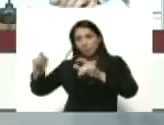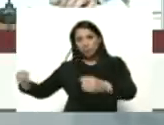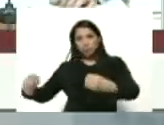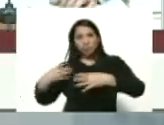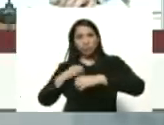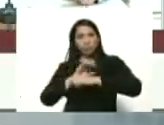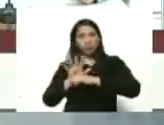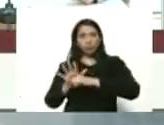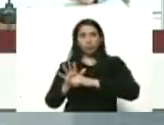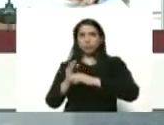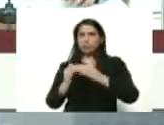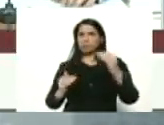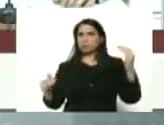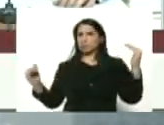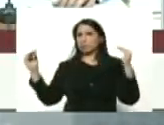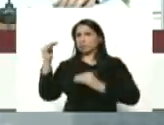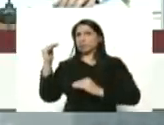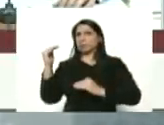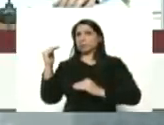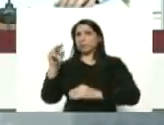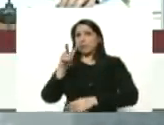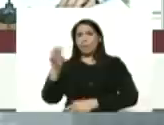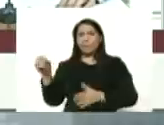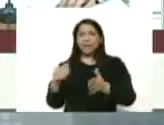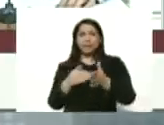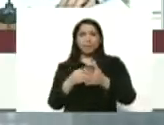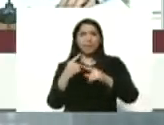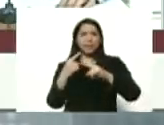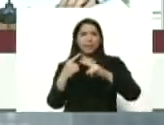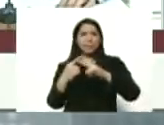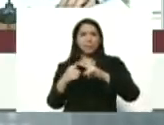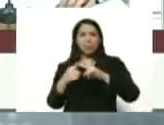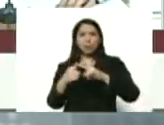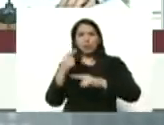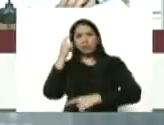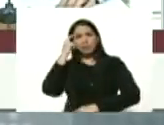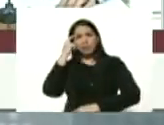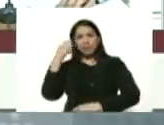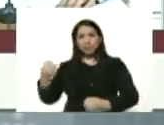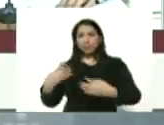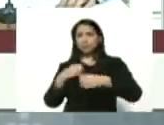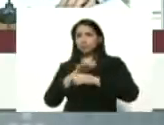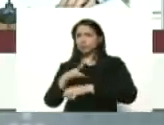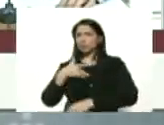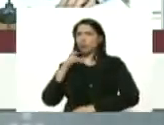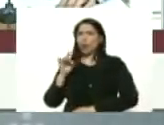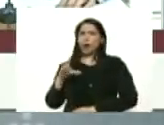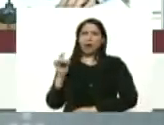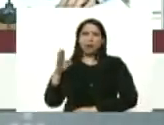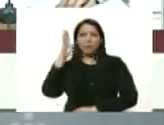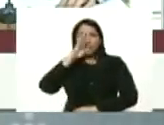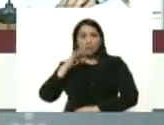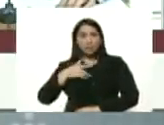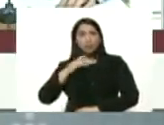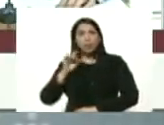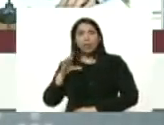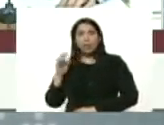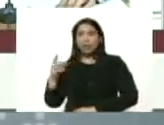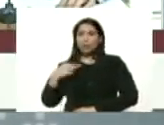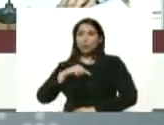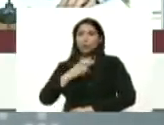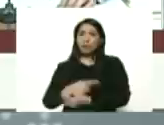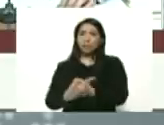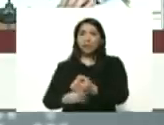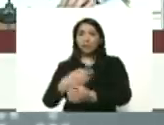está creciendo a un orden de veinte mil casos por día nos duele Brasil nos duele nuestros hermanos de